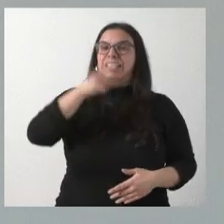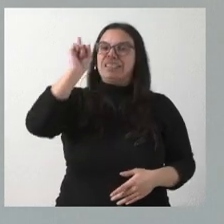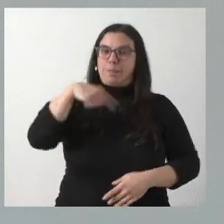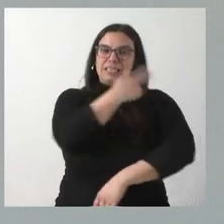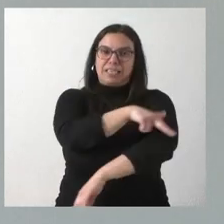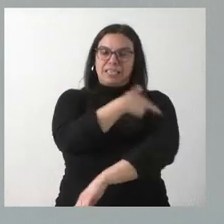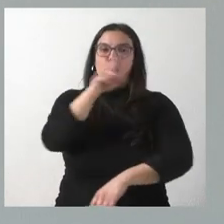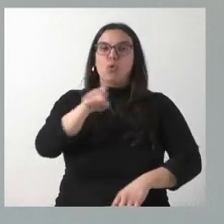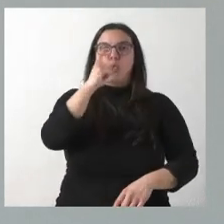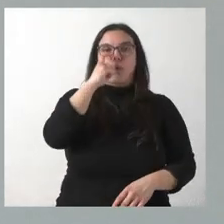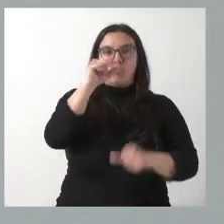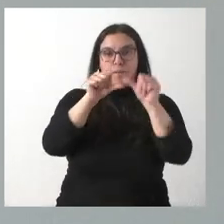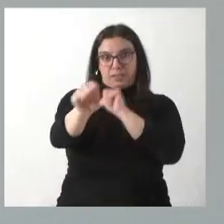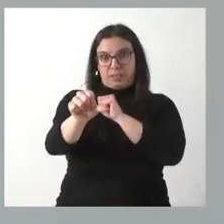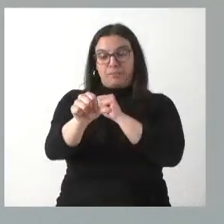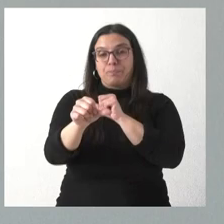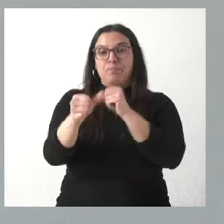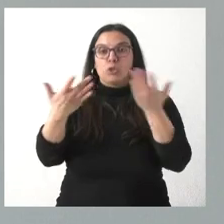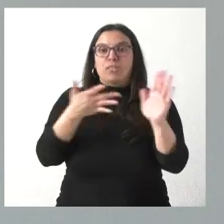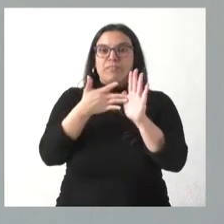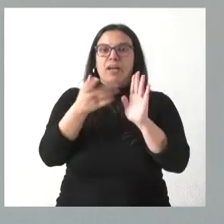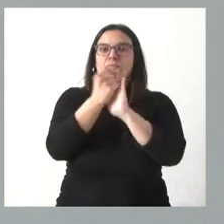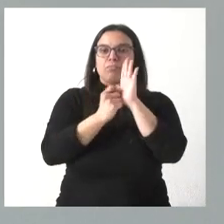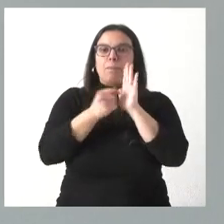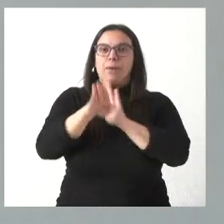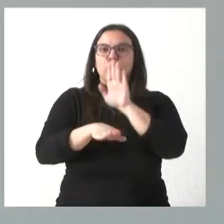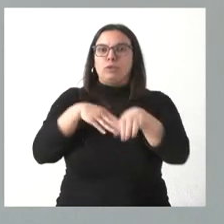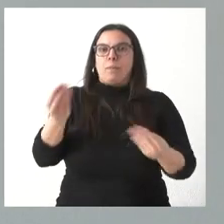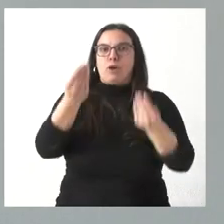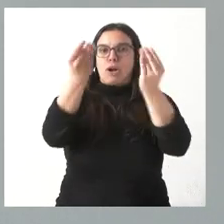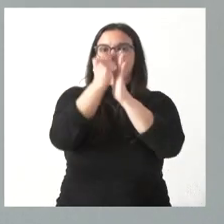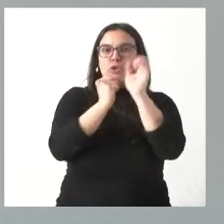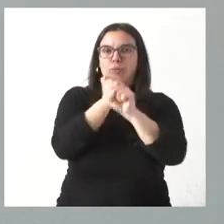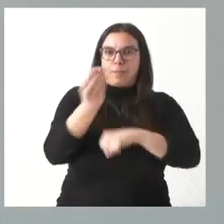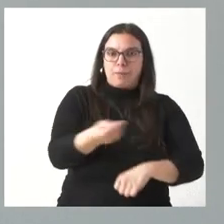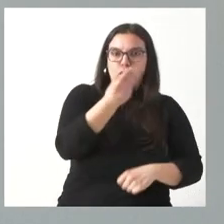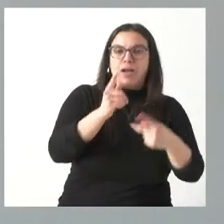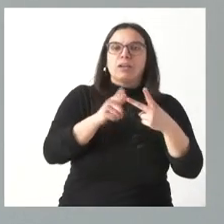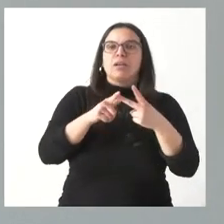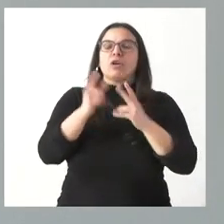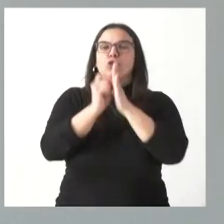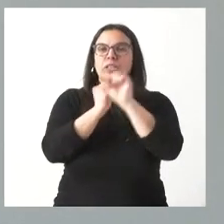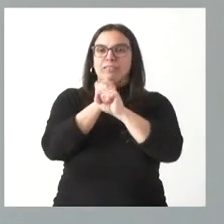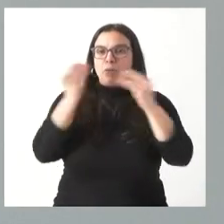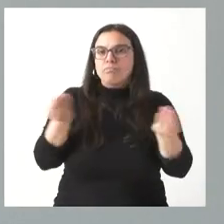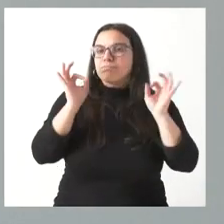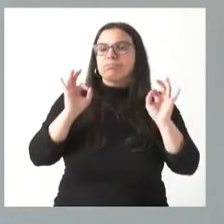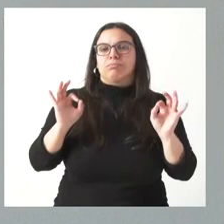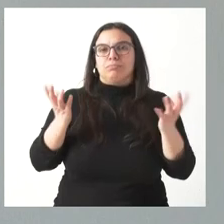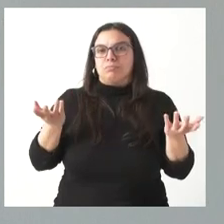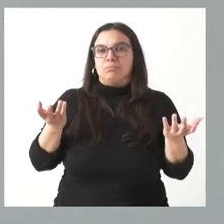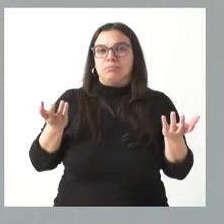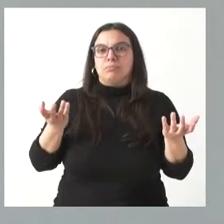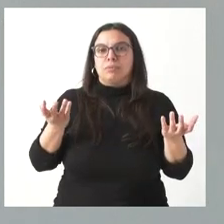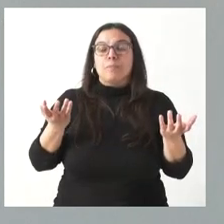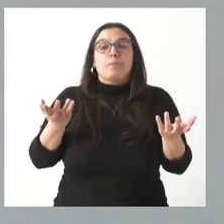partir del día 1 de junio. que, por tanto, es un paso en la dirección adecuada de mejorar las condiciones laborales, mejorar las condiciones de trabajo de estos profesionales. En eso,